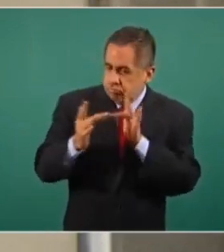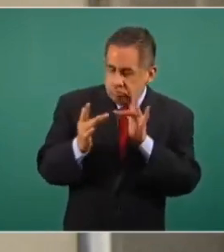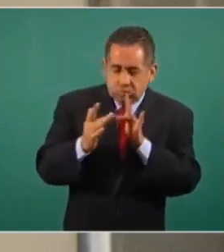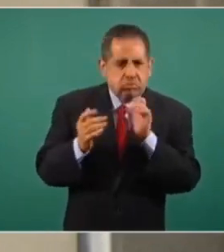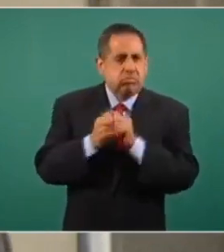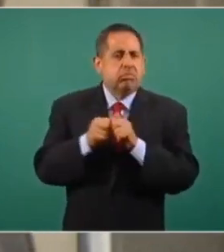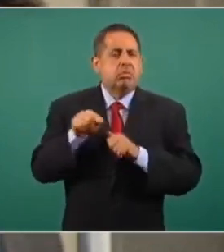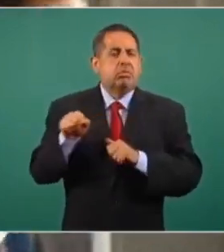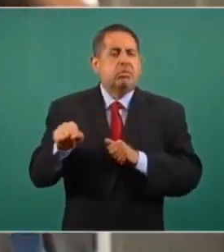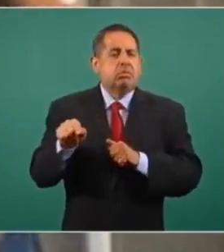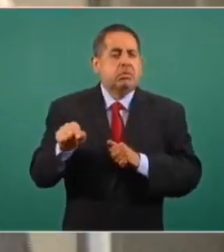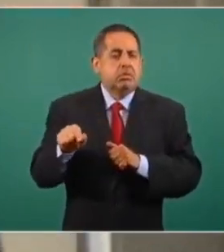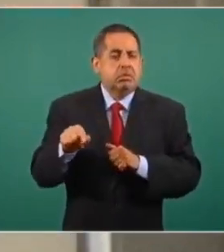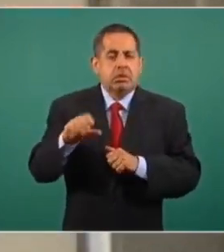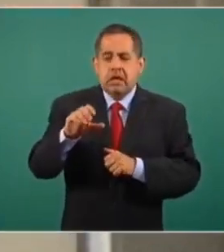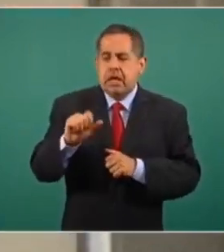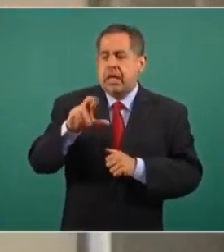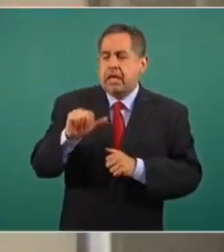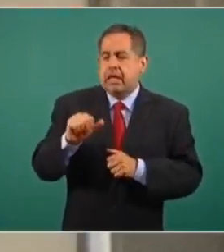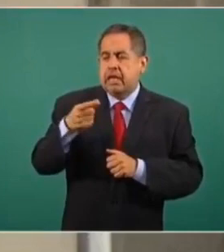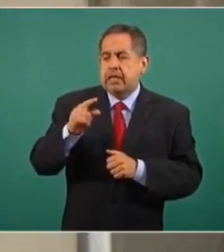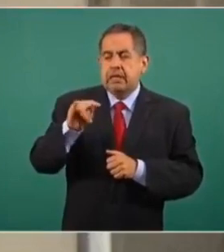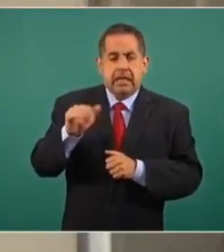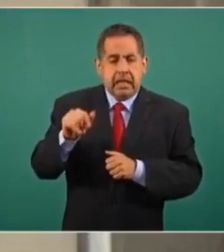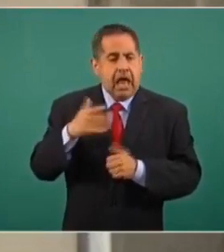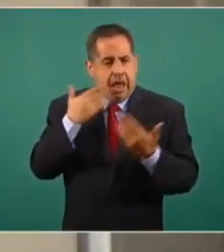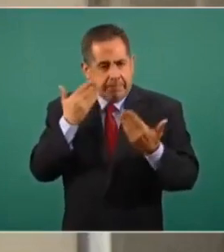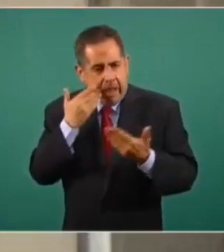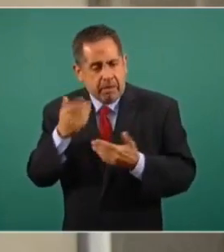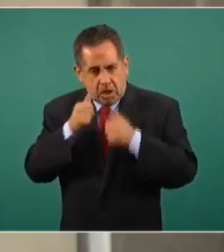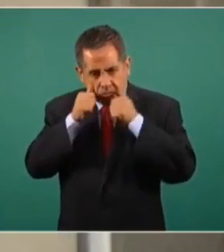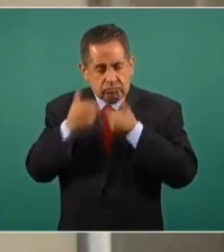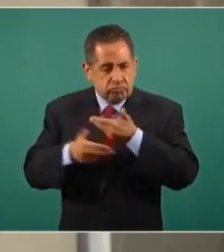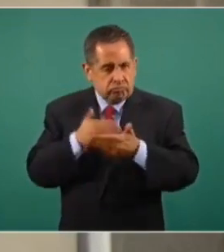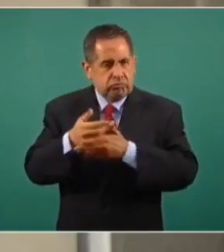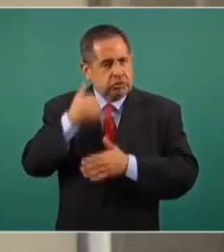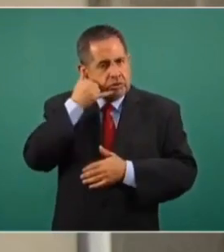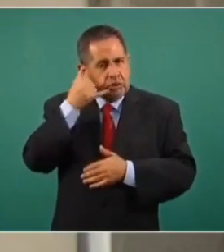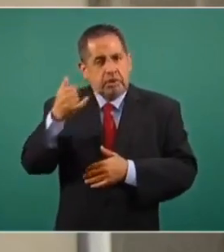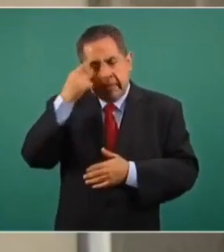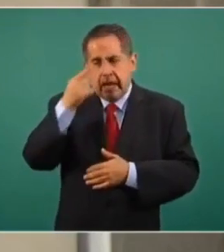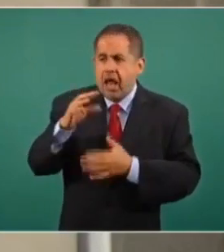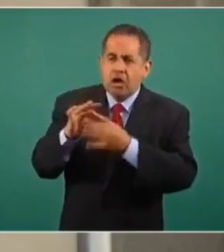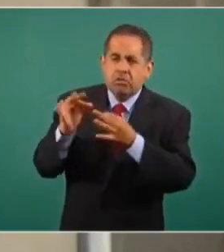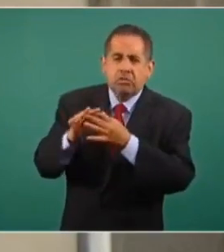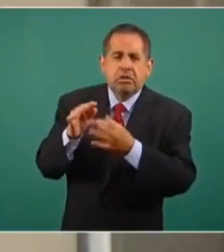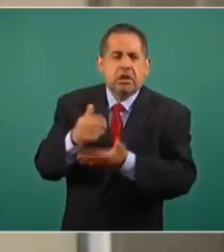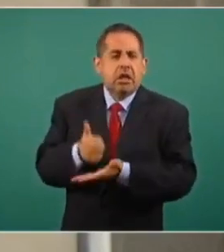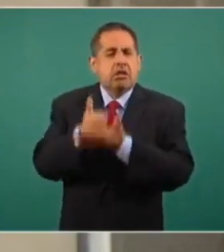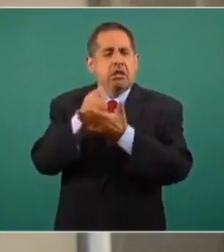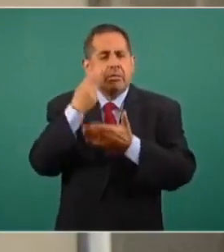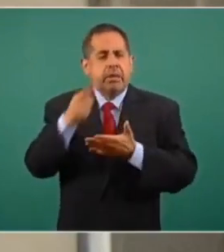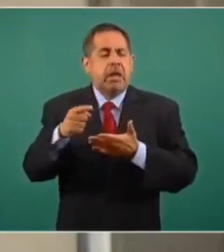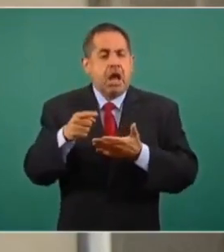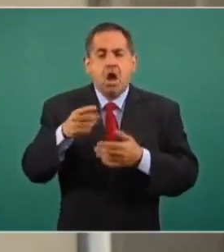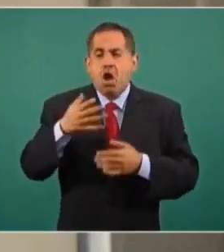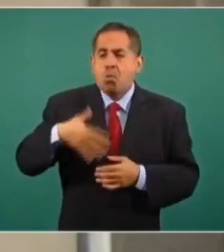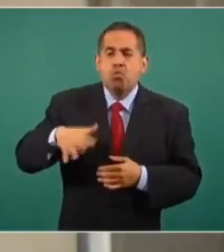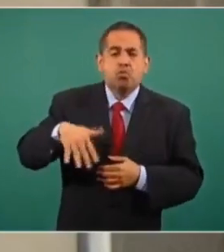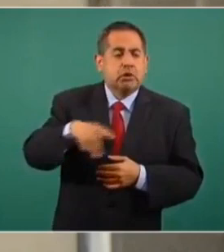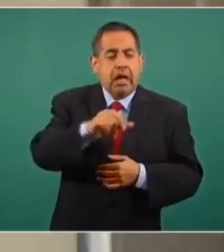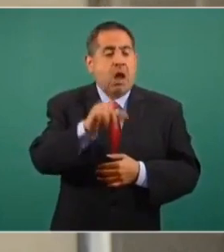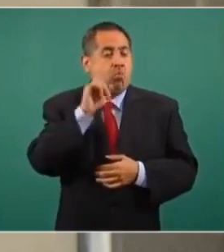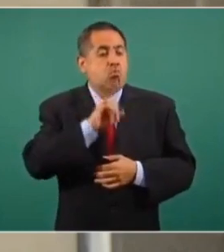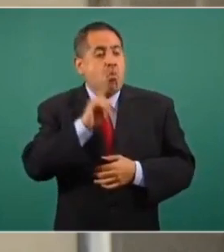con Carla Quintana, que muy amablemente nos atendió la llamada para poder ayudar a buscar a esta